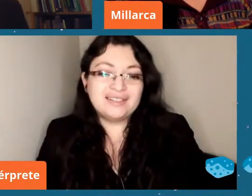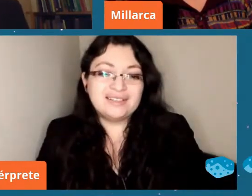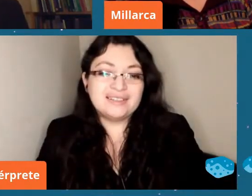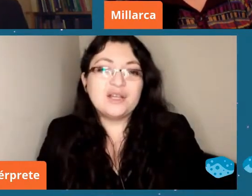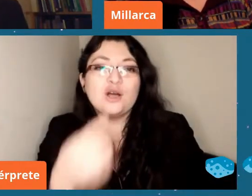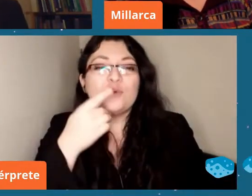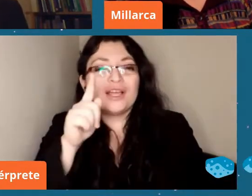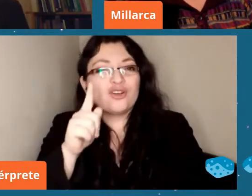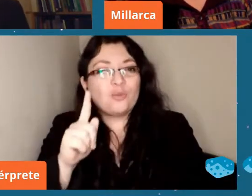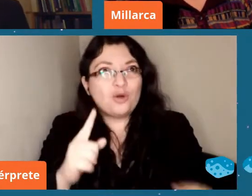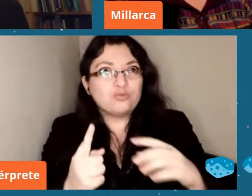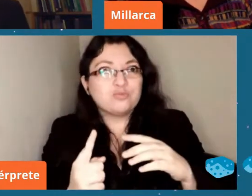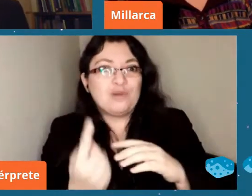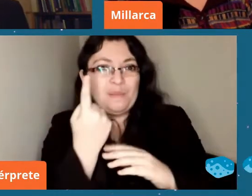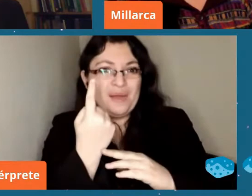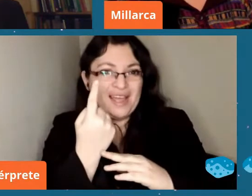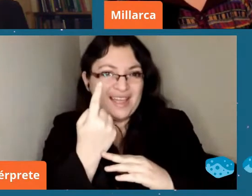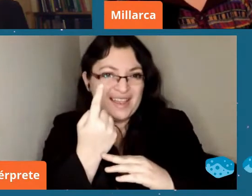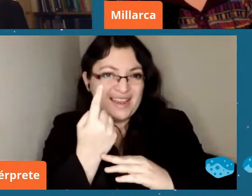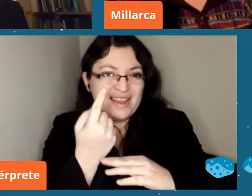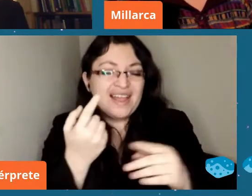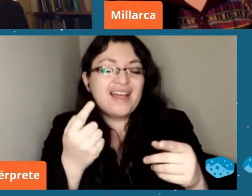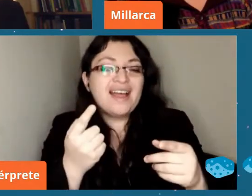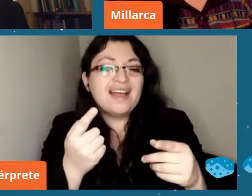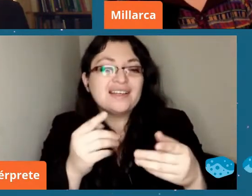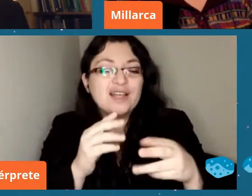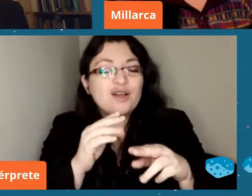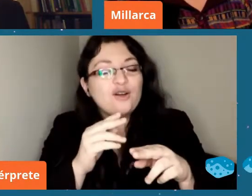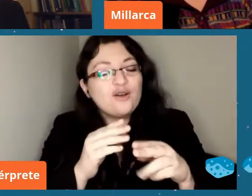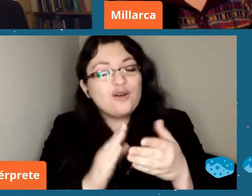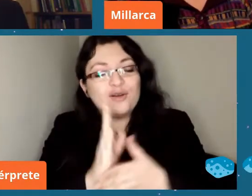pionera la que empezó con con esta